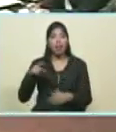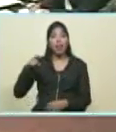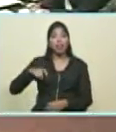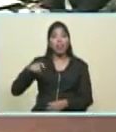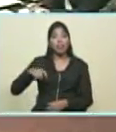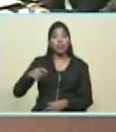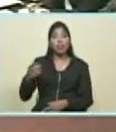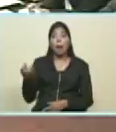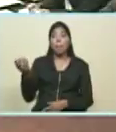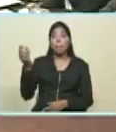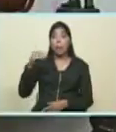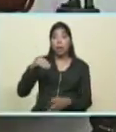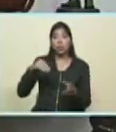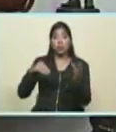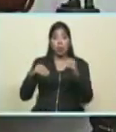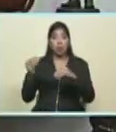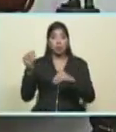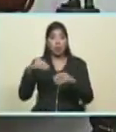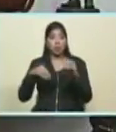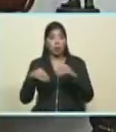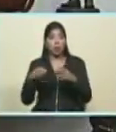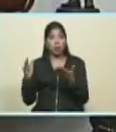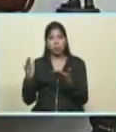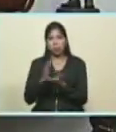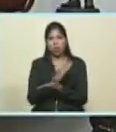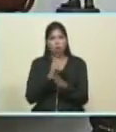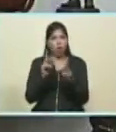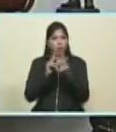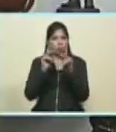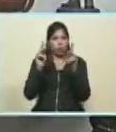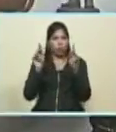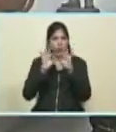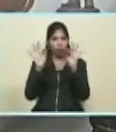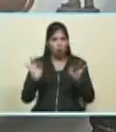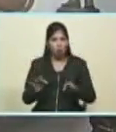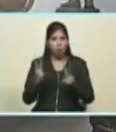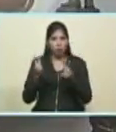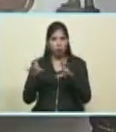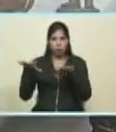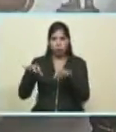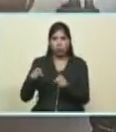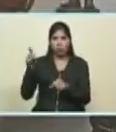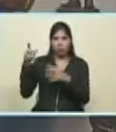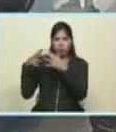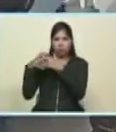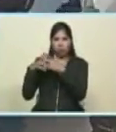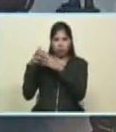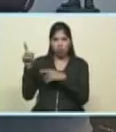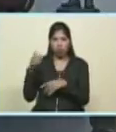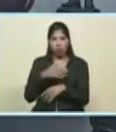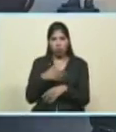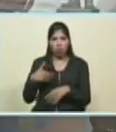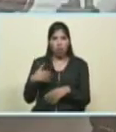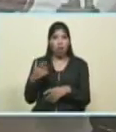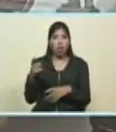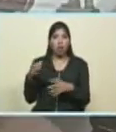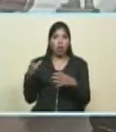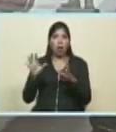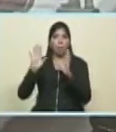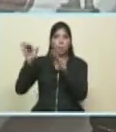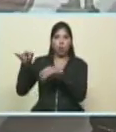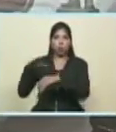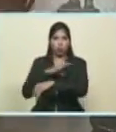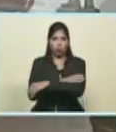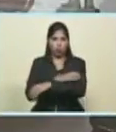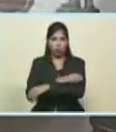sumando esfuerzos por desmontar el sistema neocolonial de dominación imperial que es el sistema que sustenta la derecha venezolana